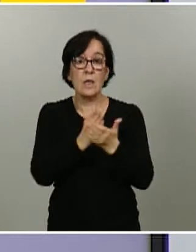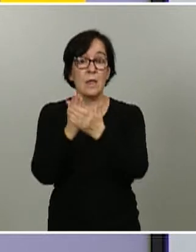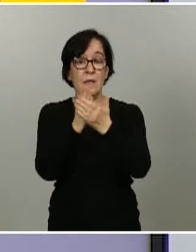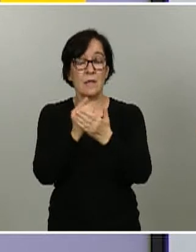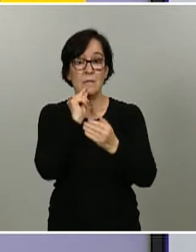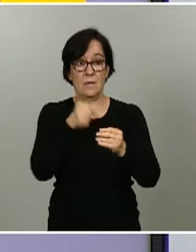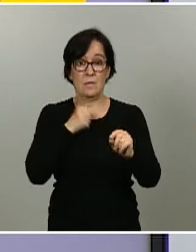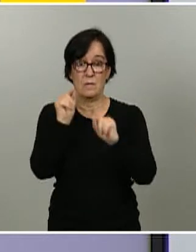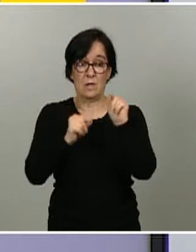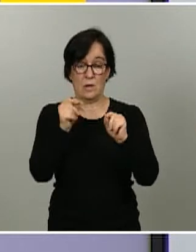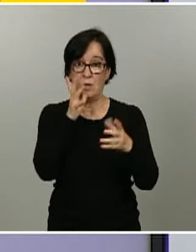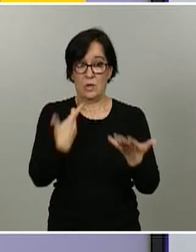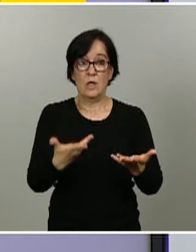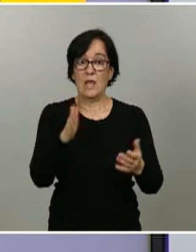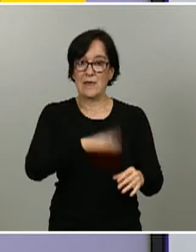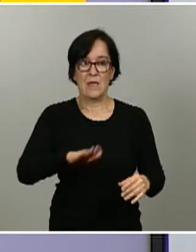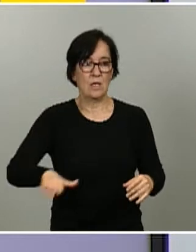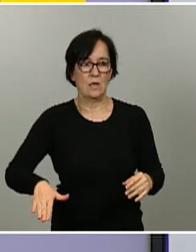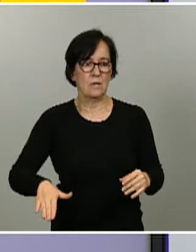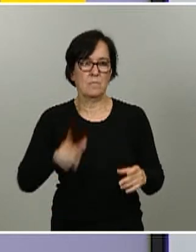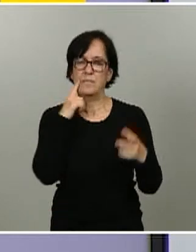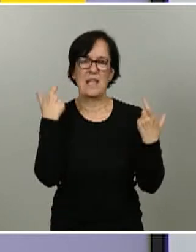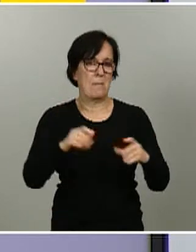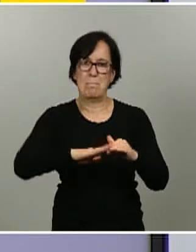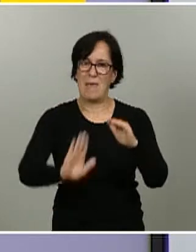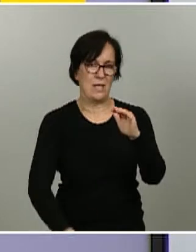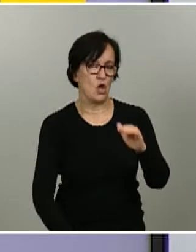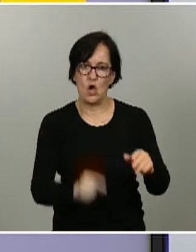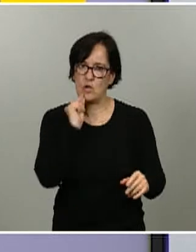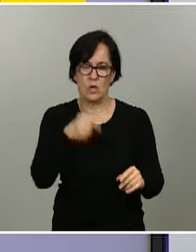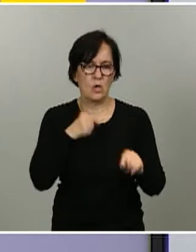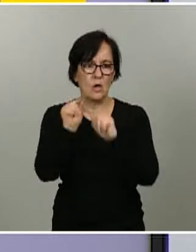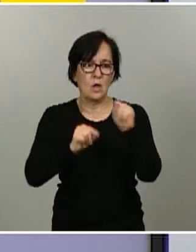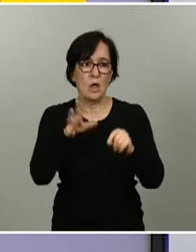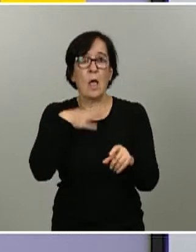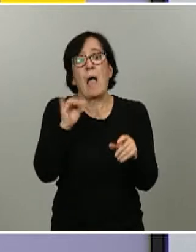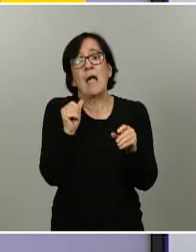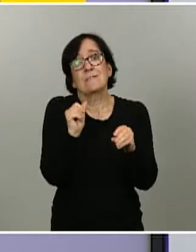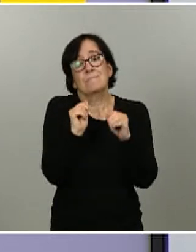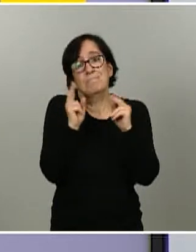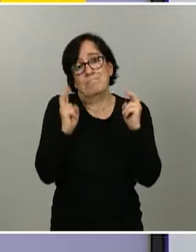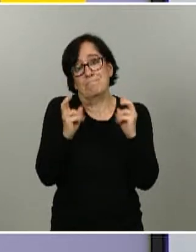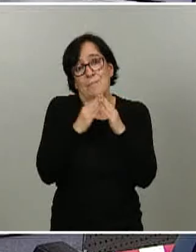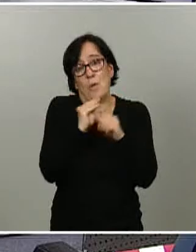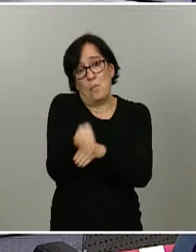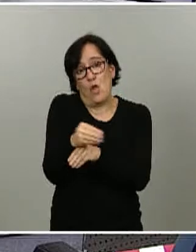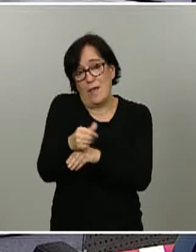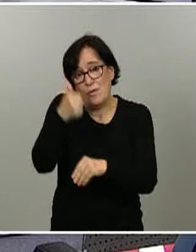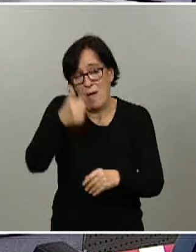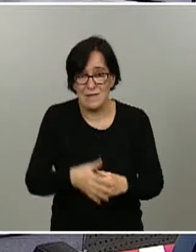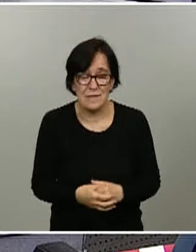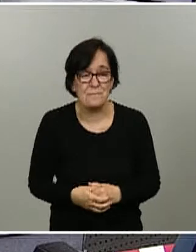población, en nuestros niños, en este sector es menor, a lo mejor también han estado más protegidos. Muchas gracias.